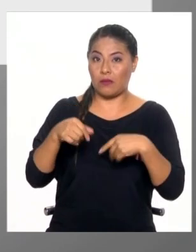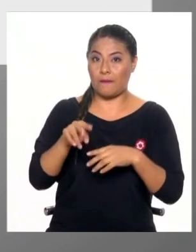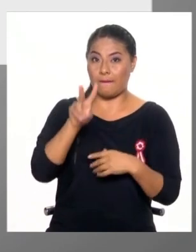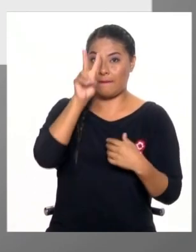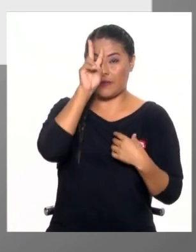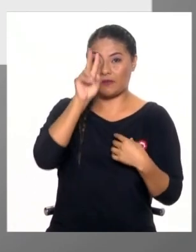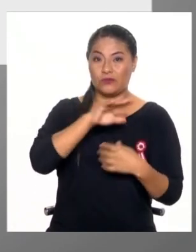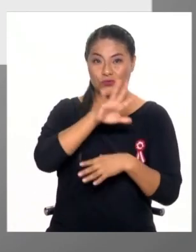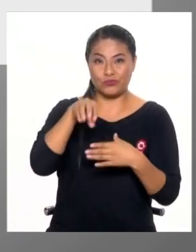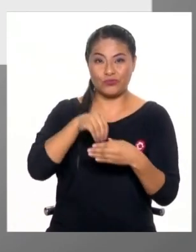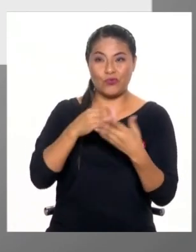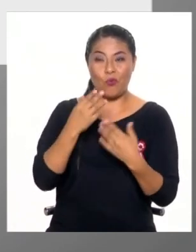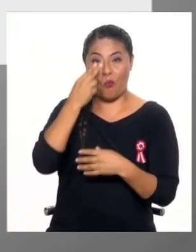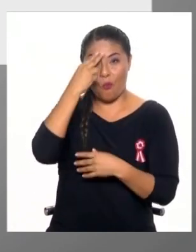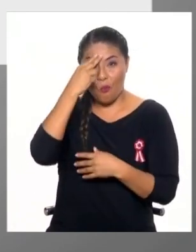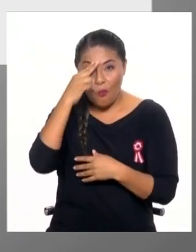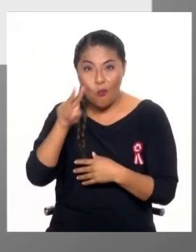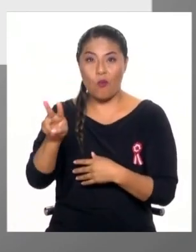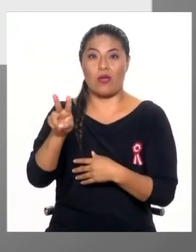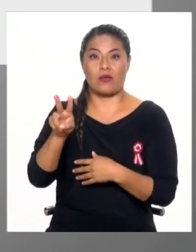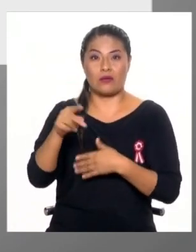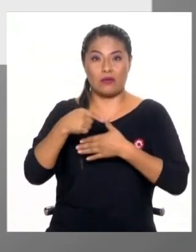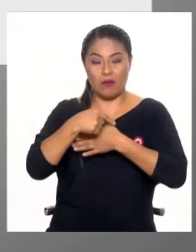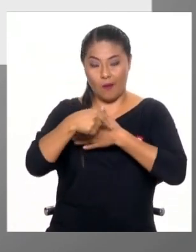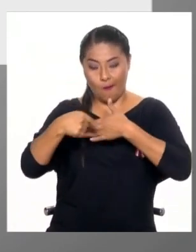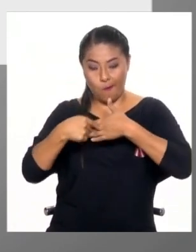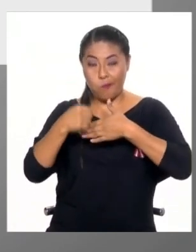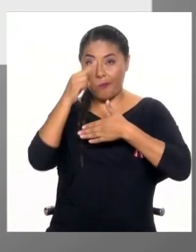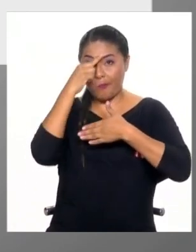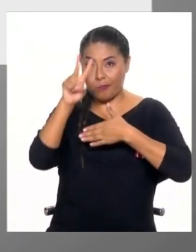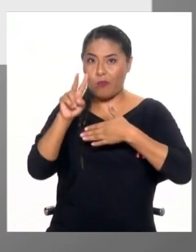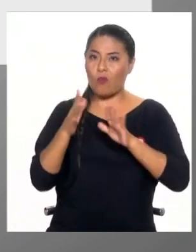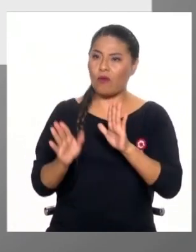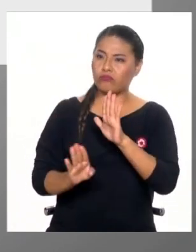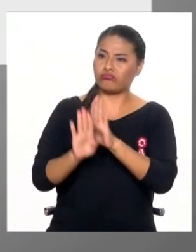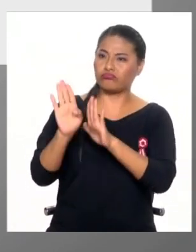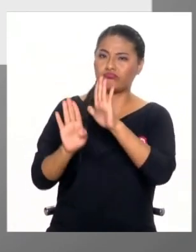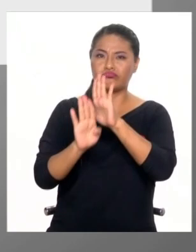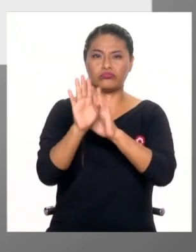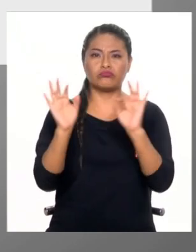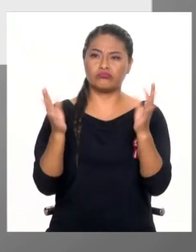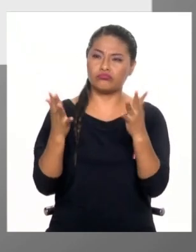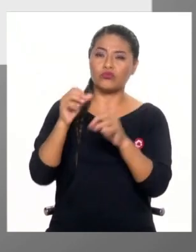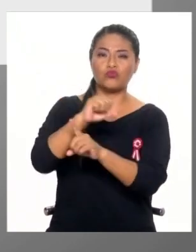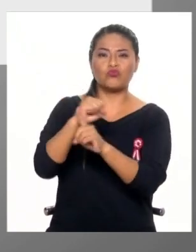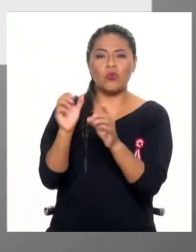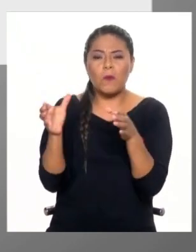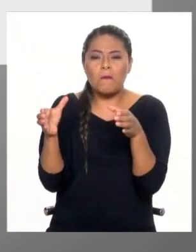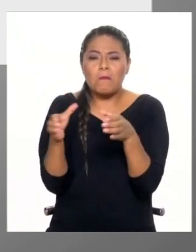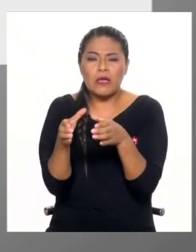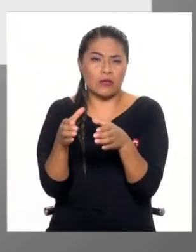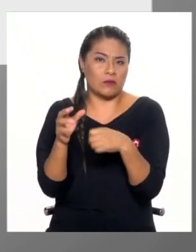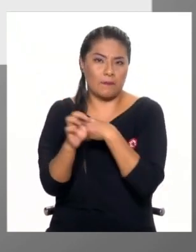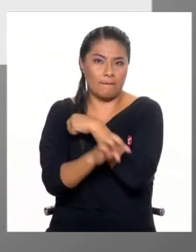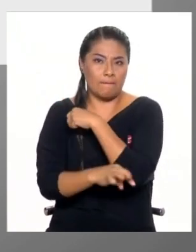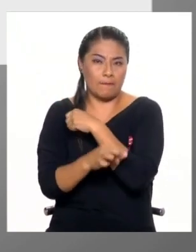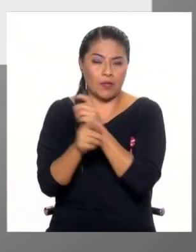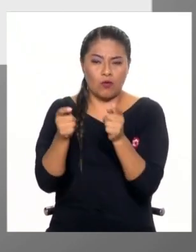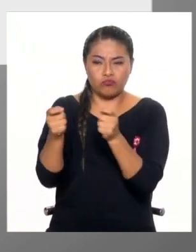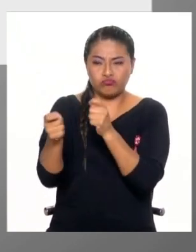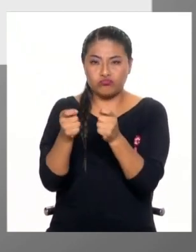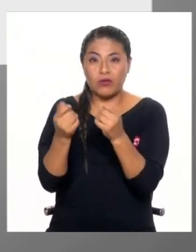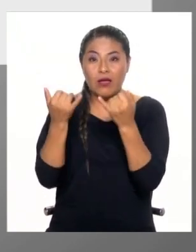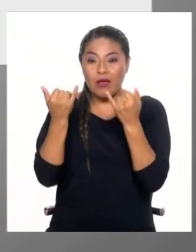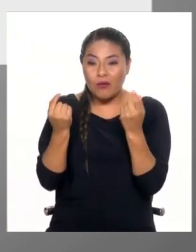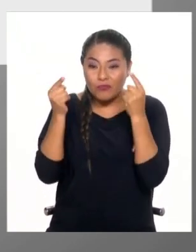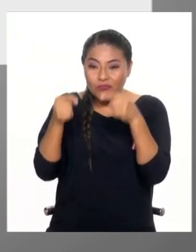Uruguay, que probablemente es el mejor caso de sociedad de bienestar en la región, pequeño, muy bien organizado, está pasando